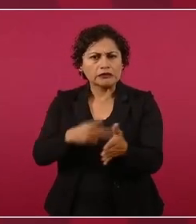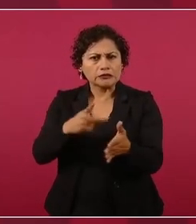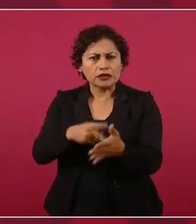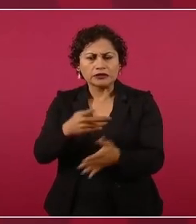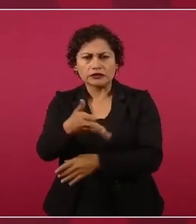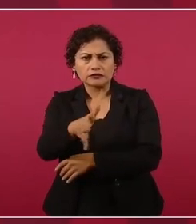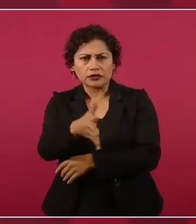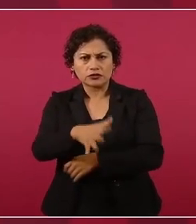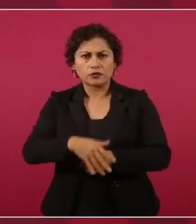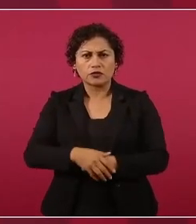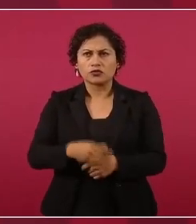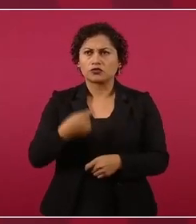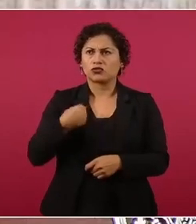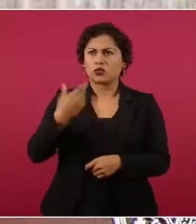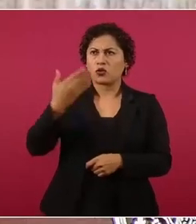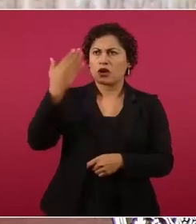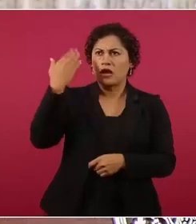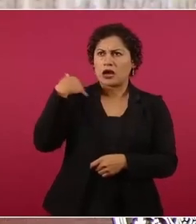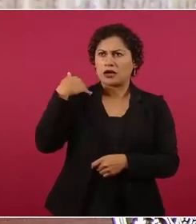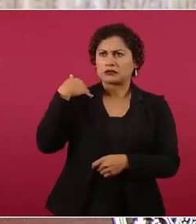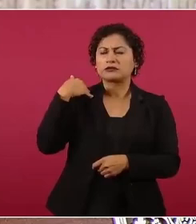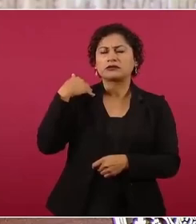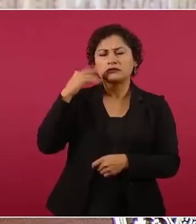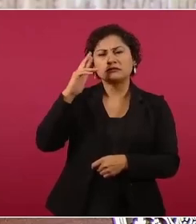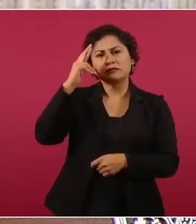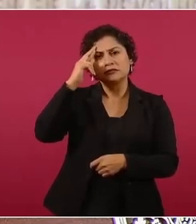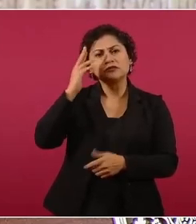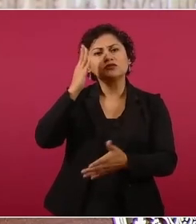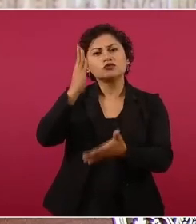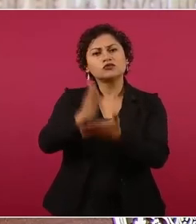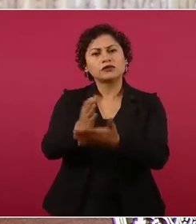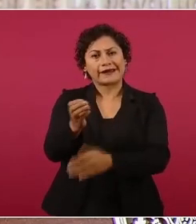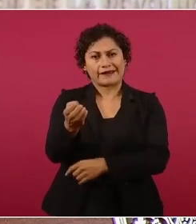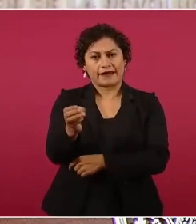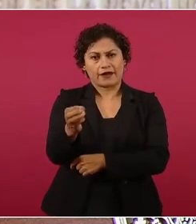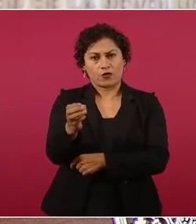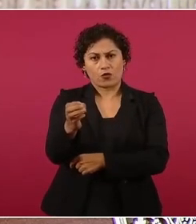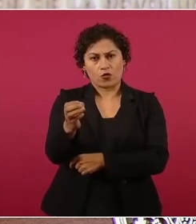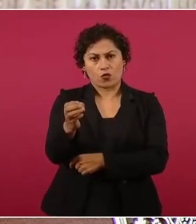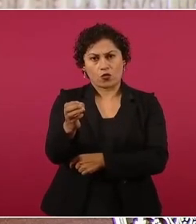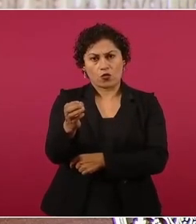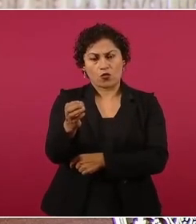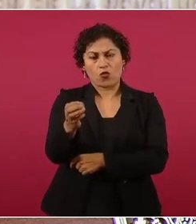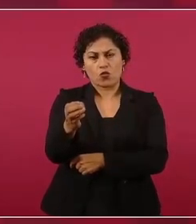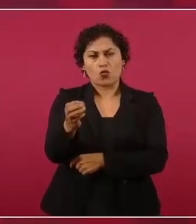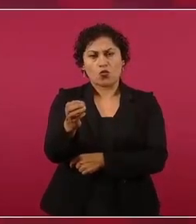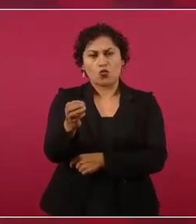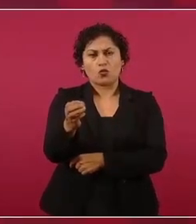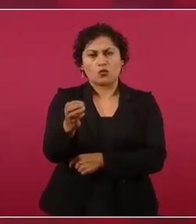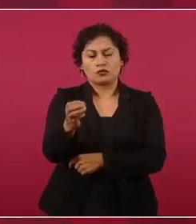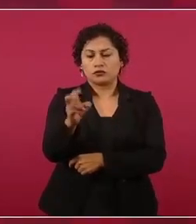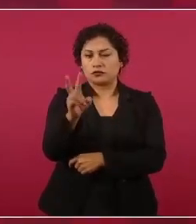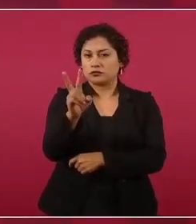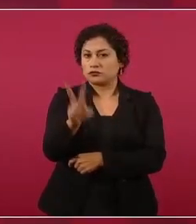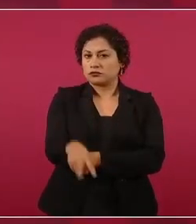Una vez fui en enero con una helada